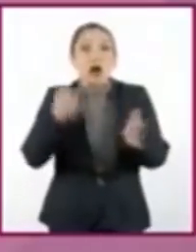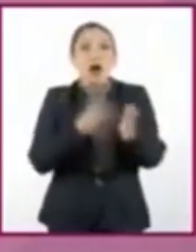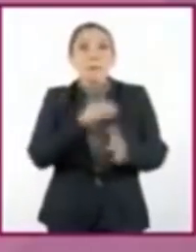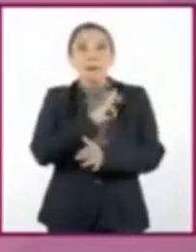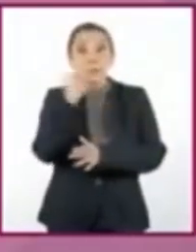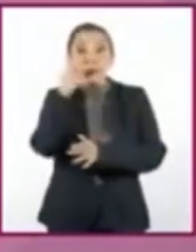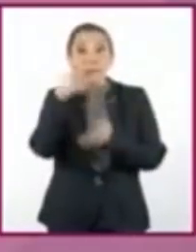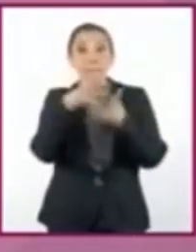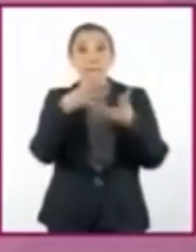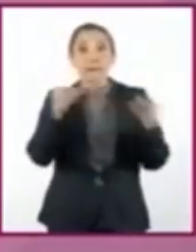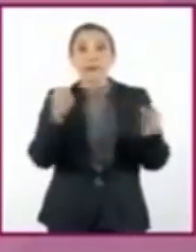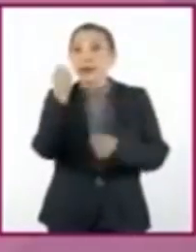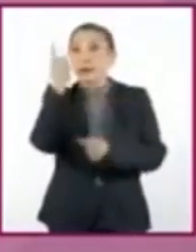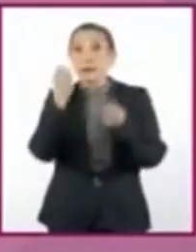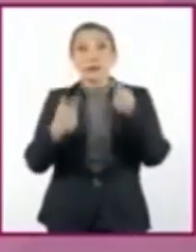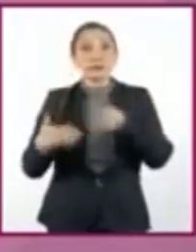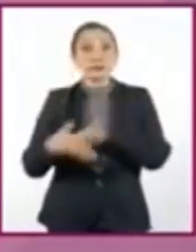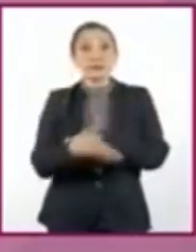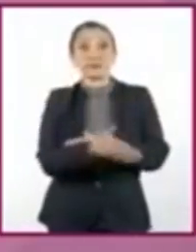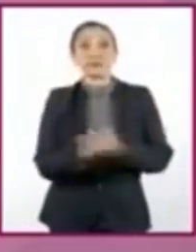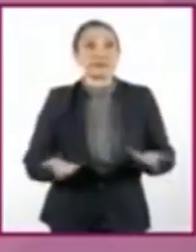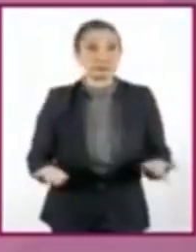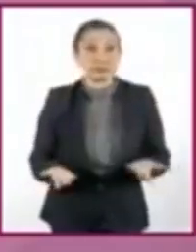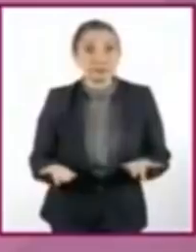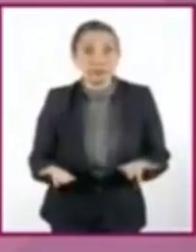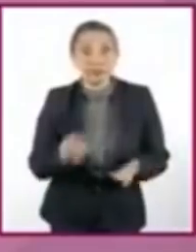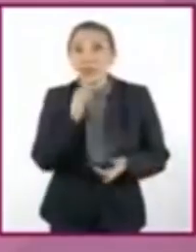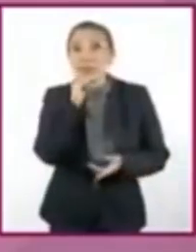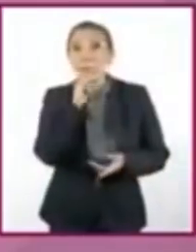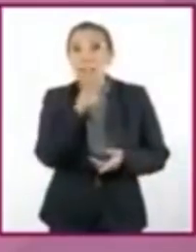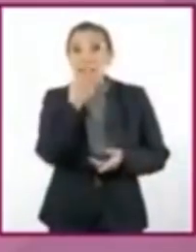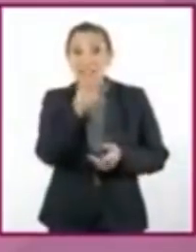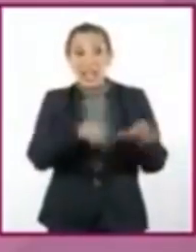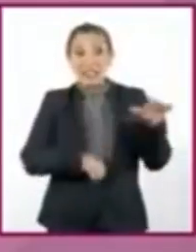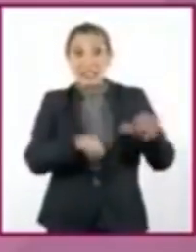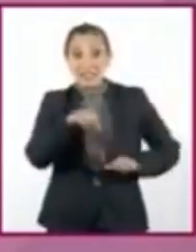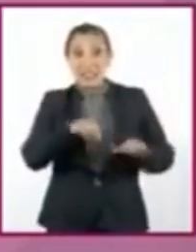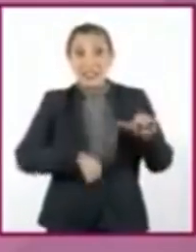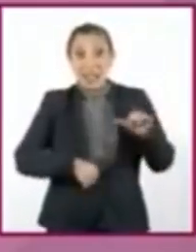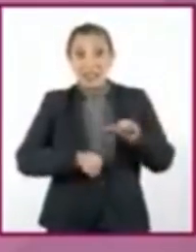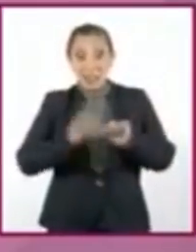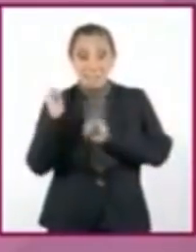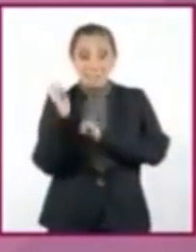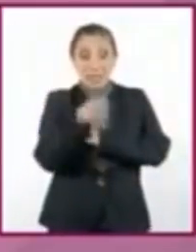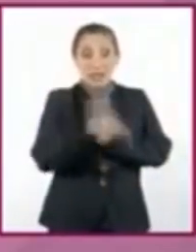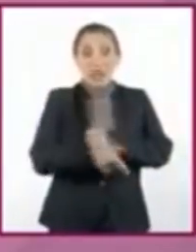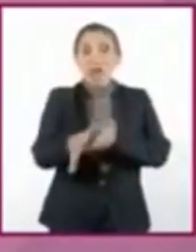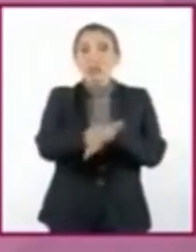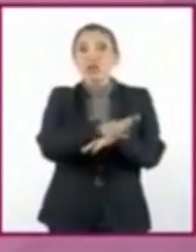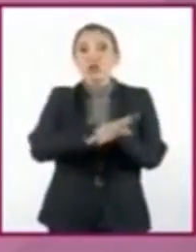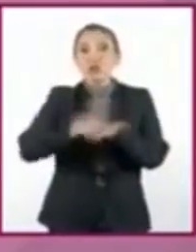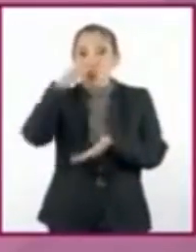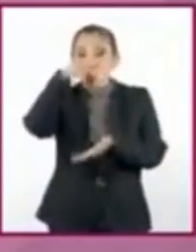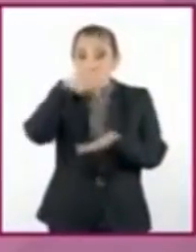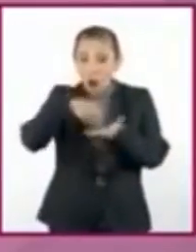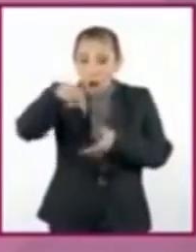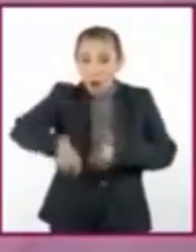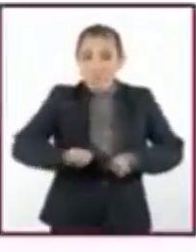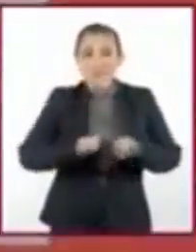desaparecer algunas especies. Además, esta actividad económica destruye los hábitats marinos.